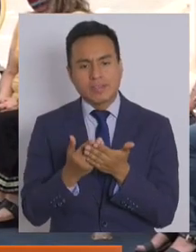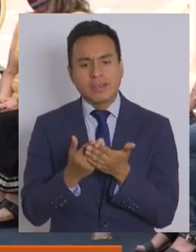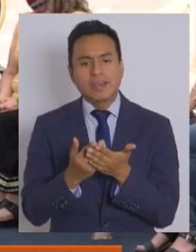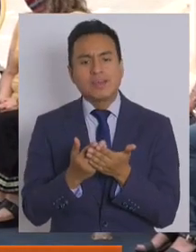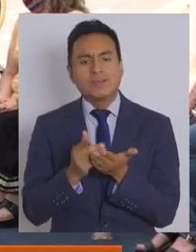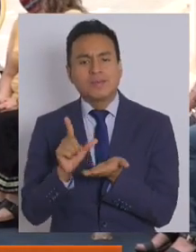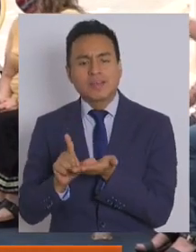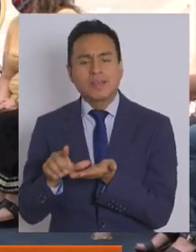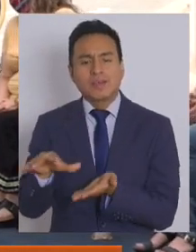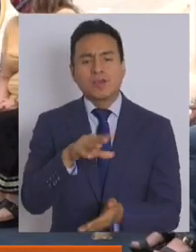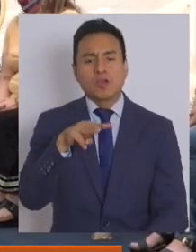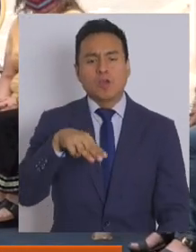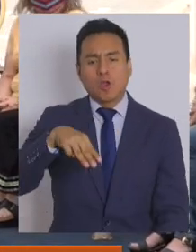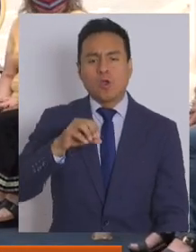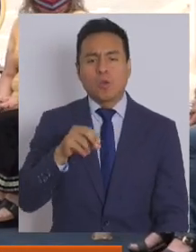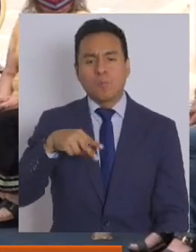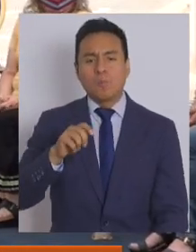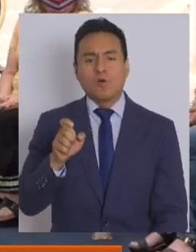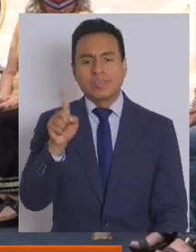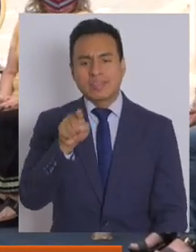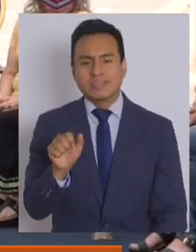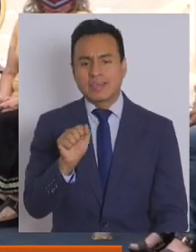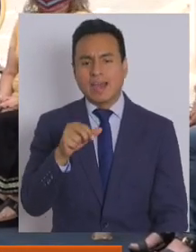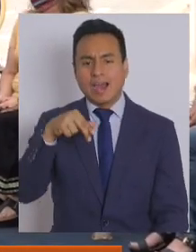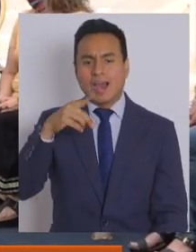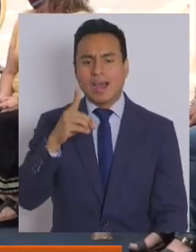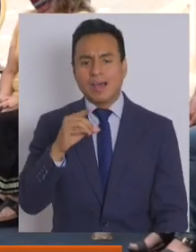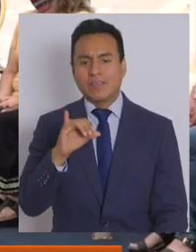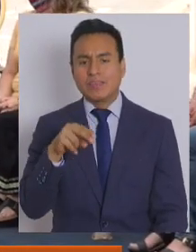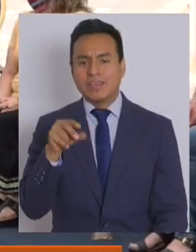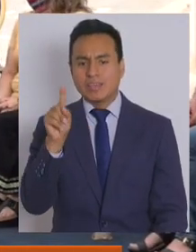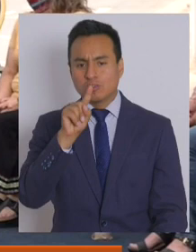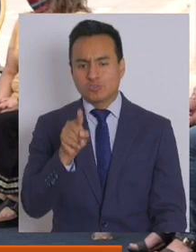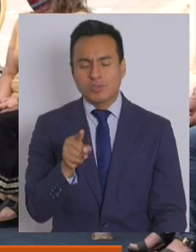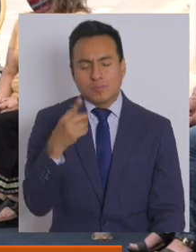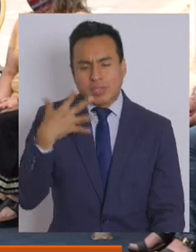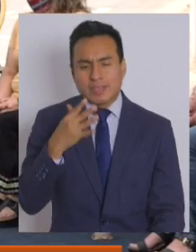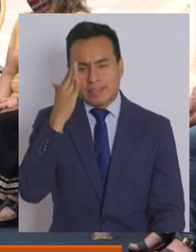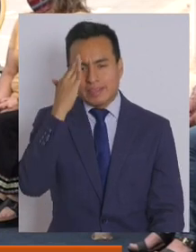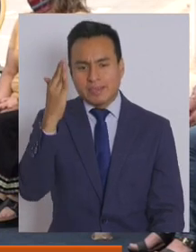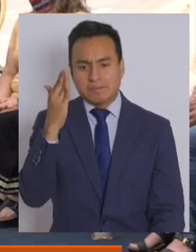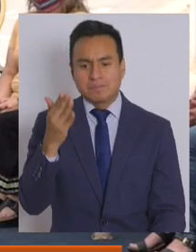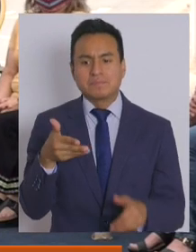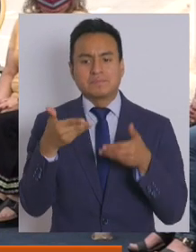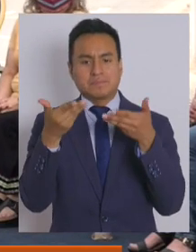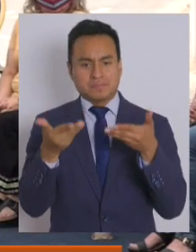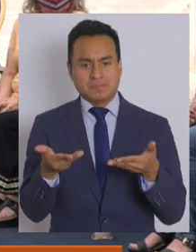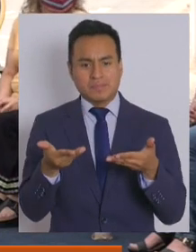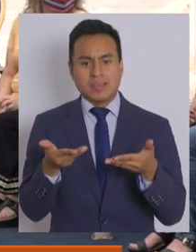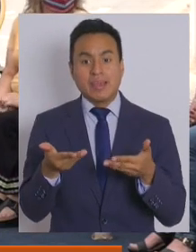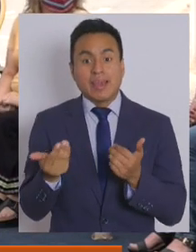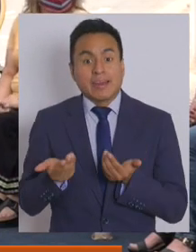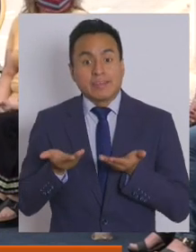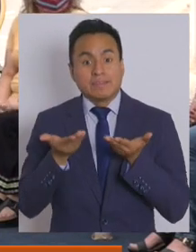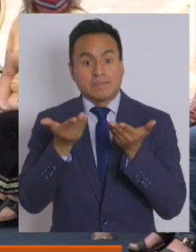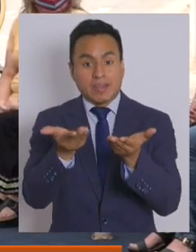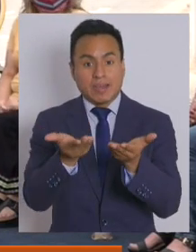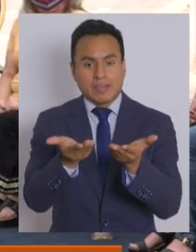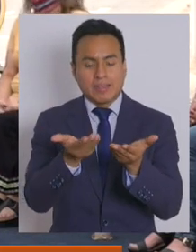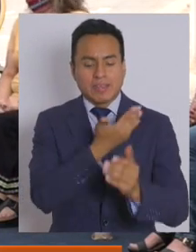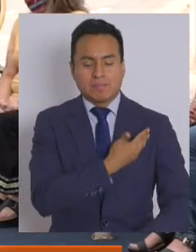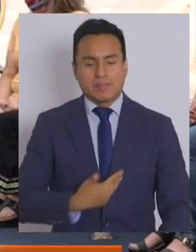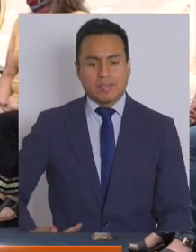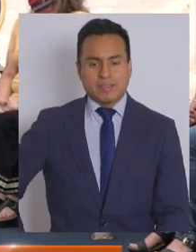Andinos, simbolizando, como ya lo hemos dicho, en ellas este importante día. Así es que recibirán la